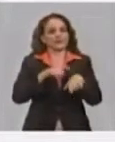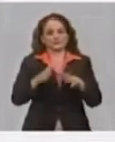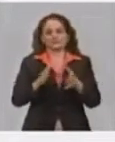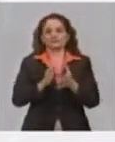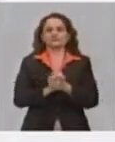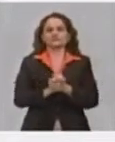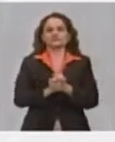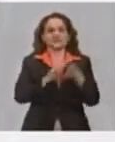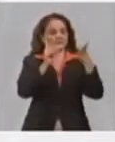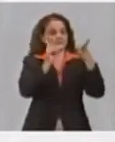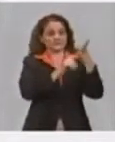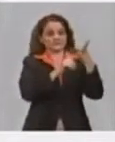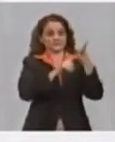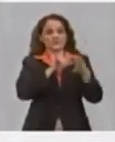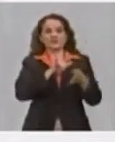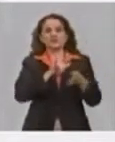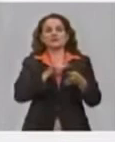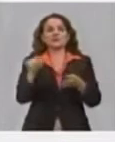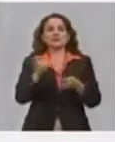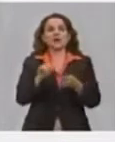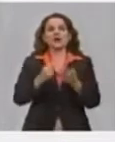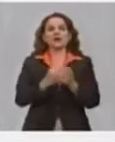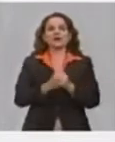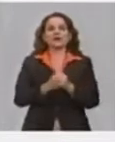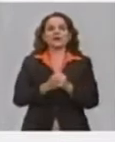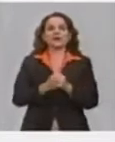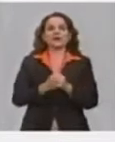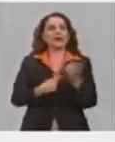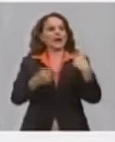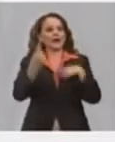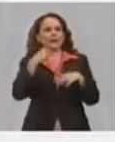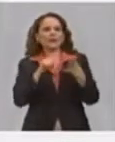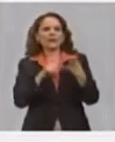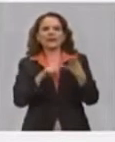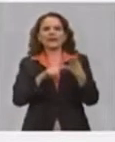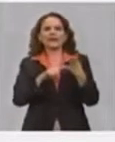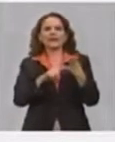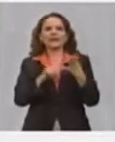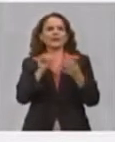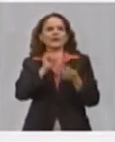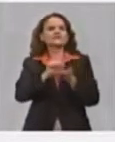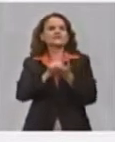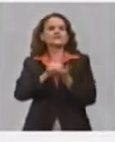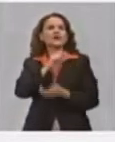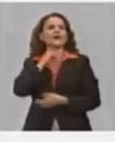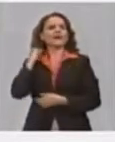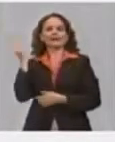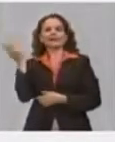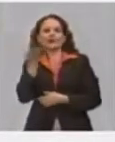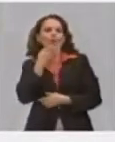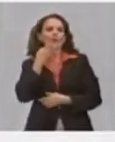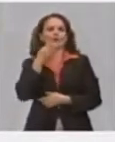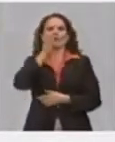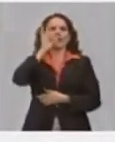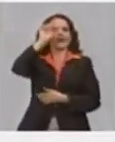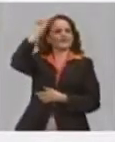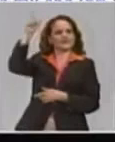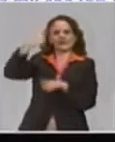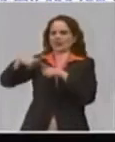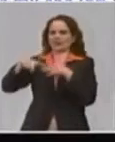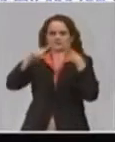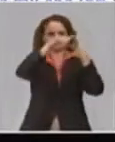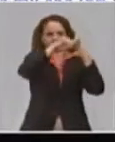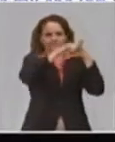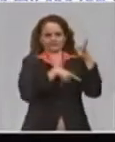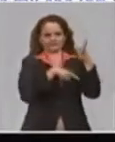.400 en todo lo que tiene que ver con el servicio gastronómico en cafetería. Estas son las cuatro actividades.